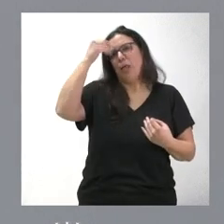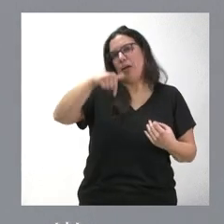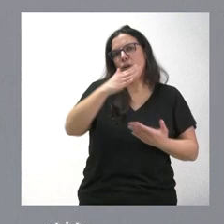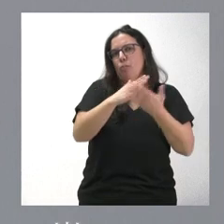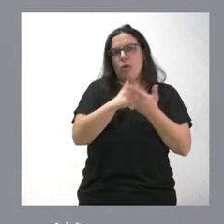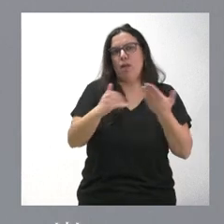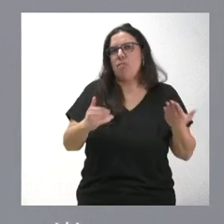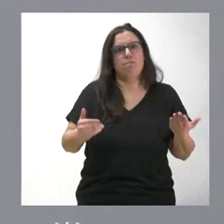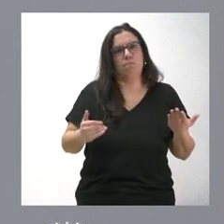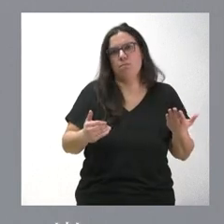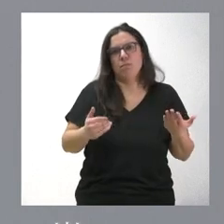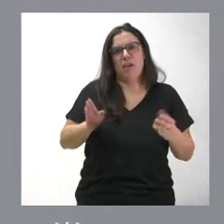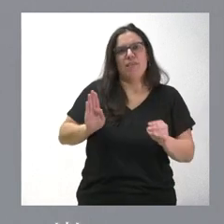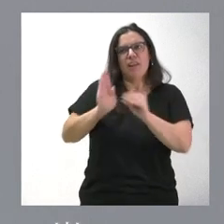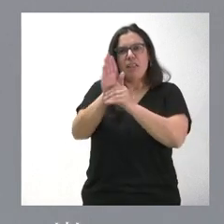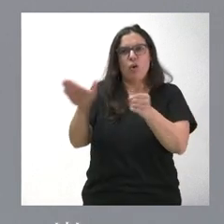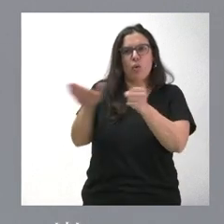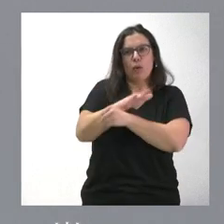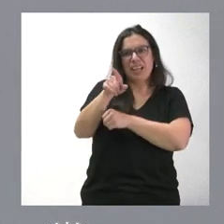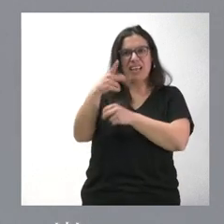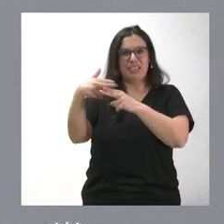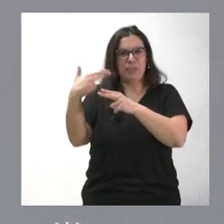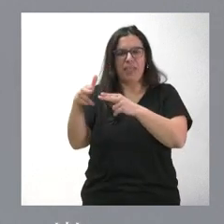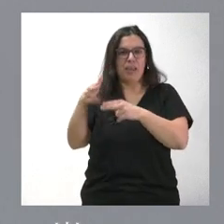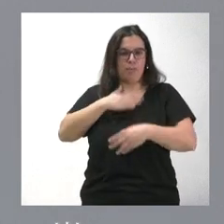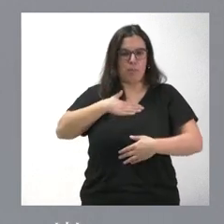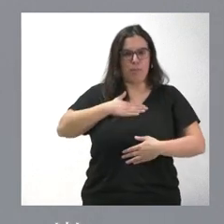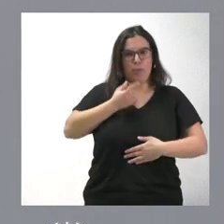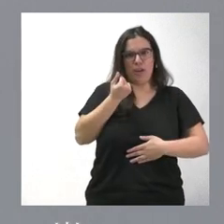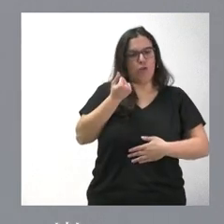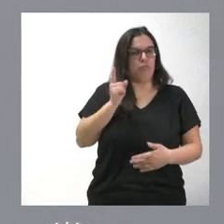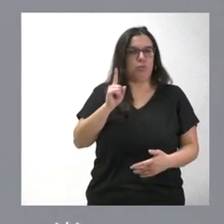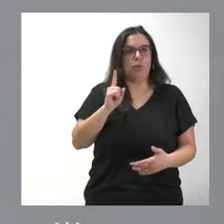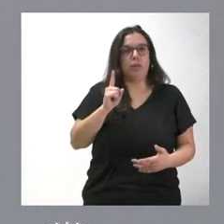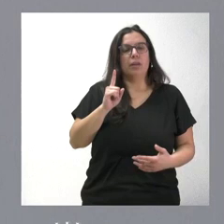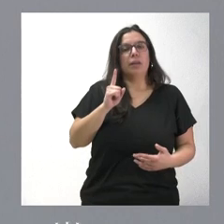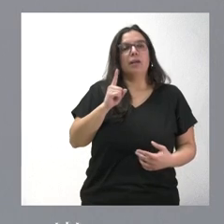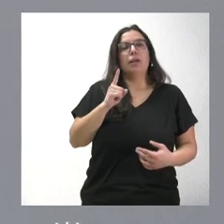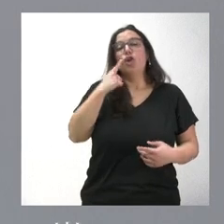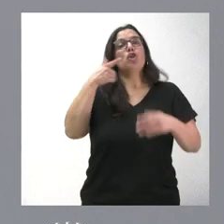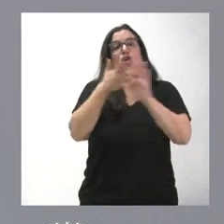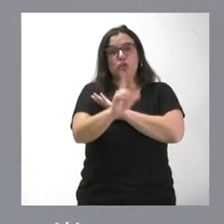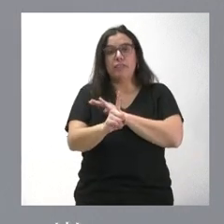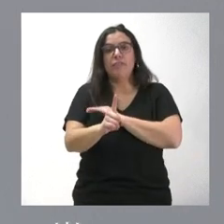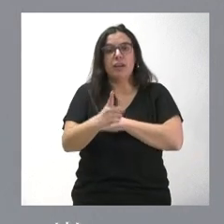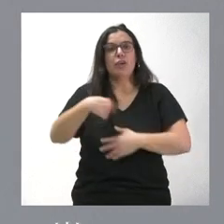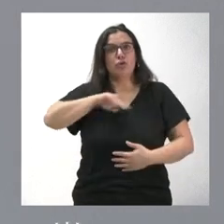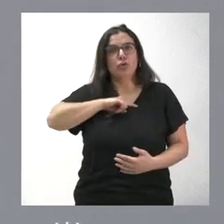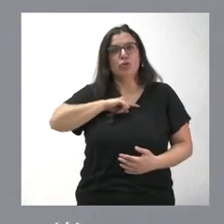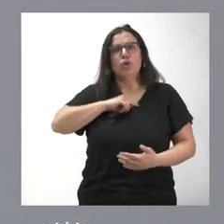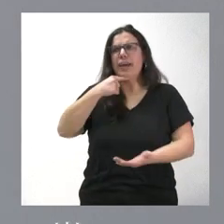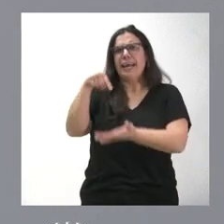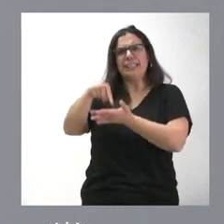autónoma el financiar este tipo de actividades desde la Junta de Castilla y León, lo cual no quiere decir en modo alguno que no seamos absolutamente exigentes,